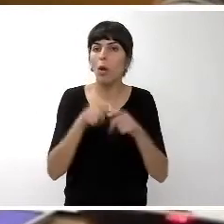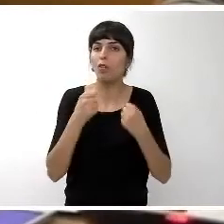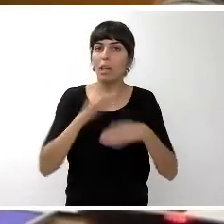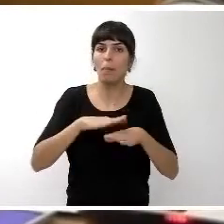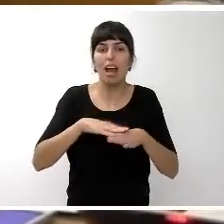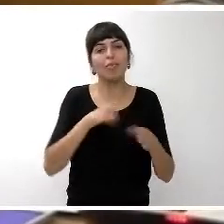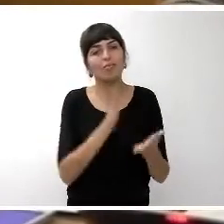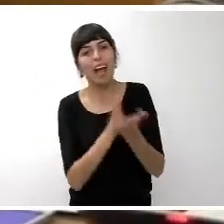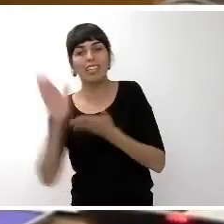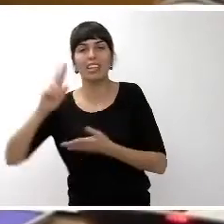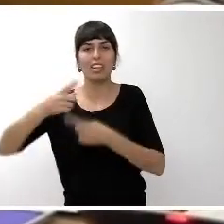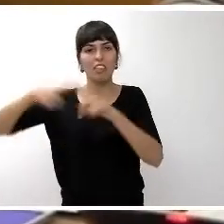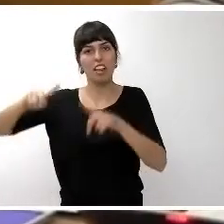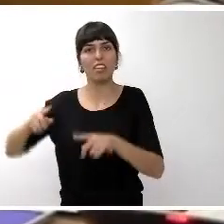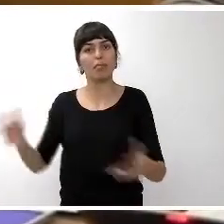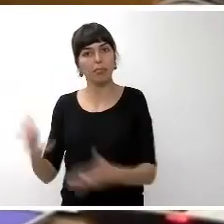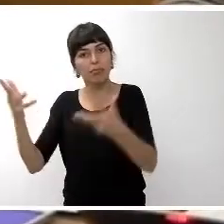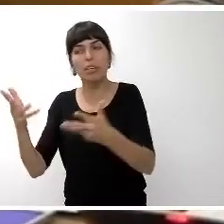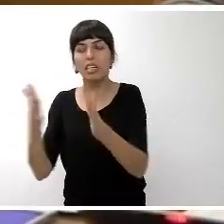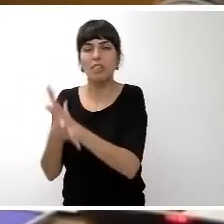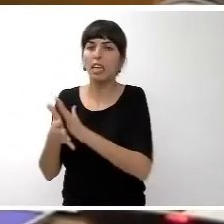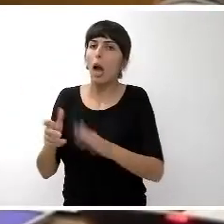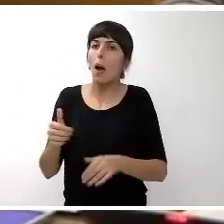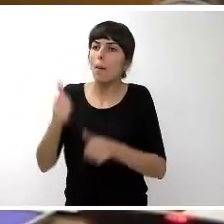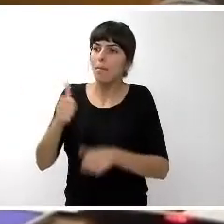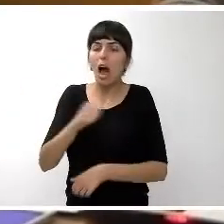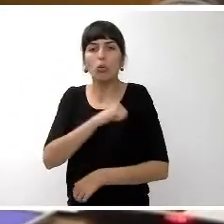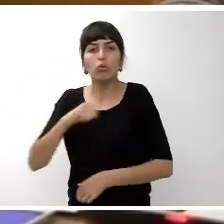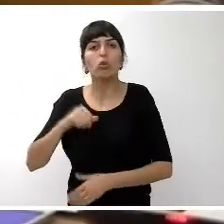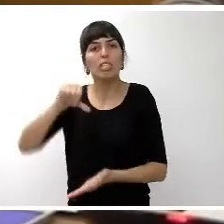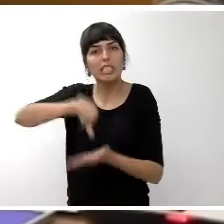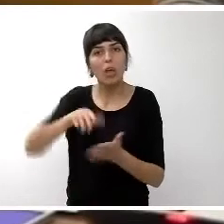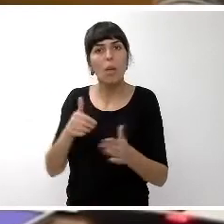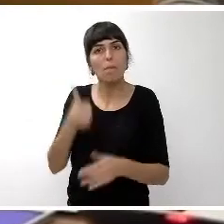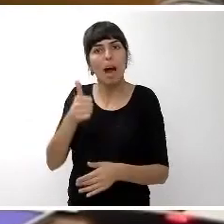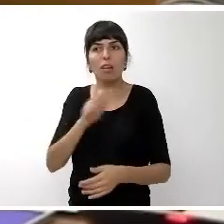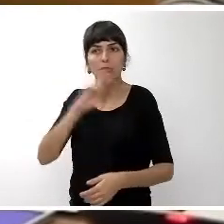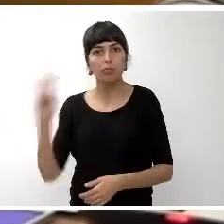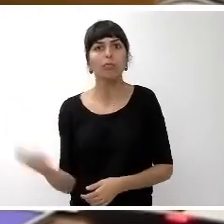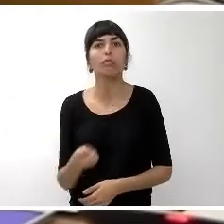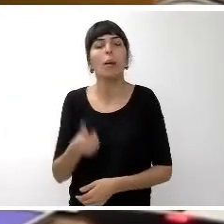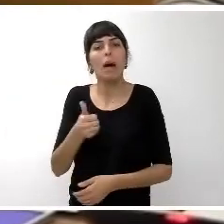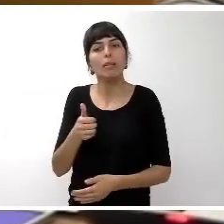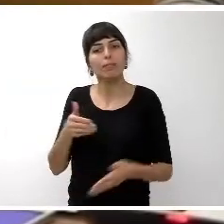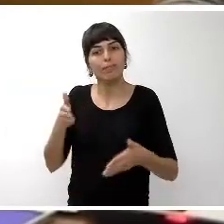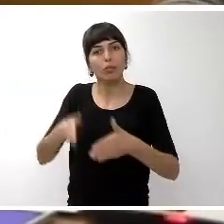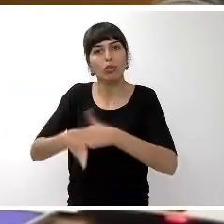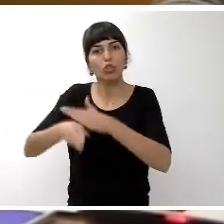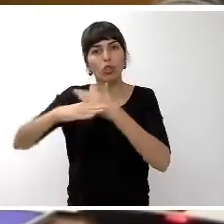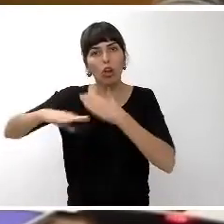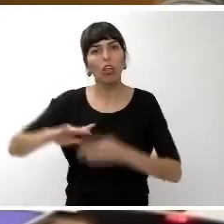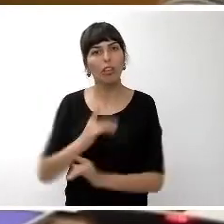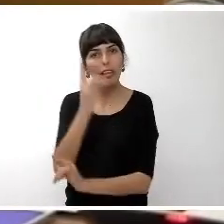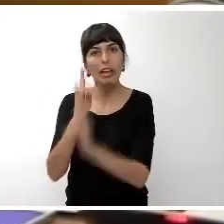apuntar a un desarrollo mucho más autocentrado más diversificado más sostenible y más mucho más todavía